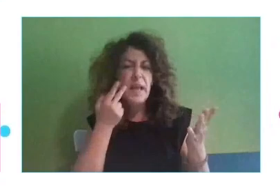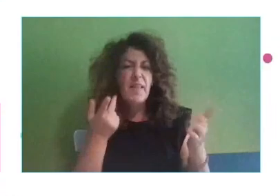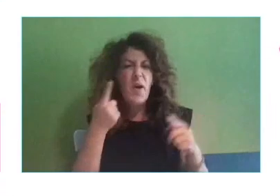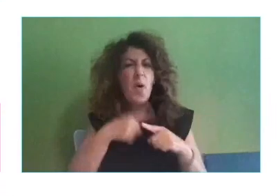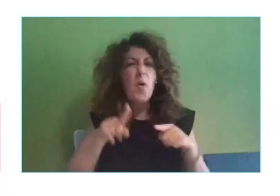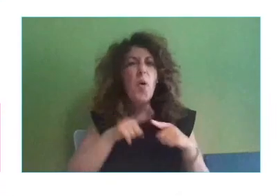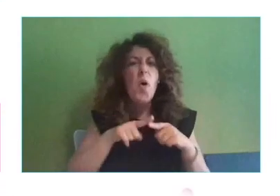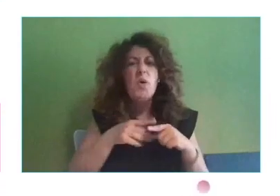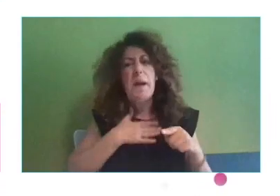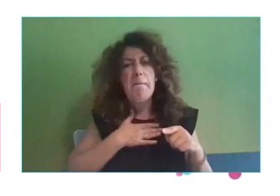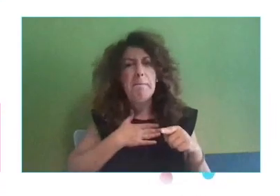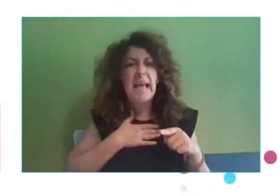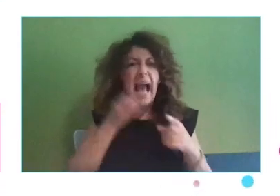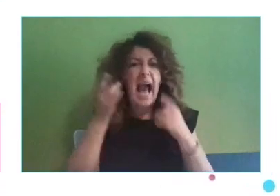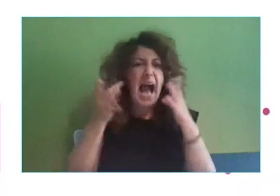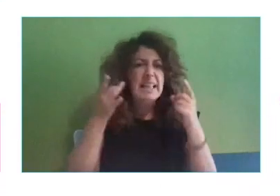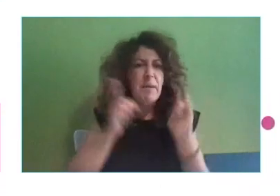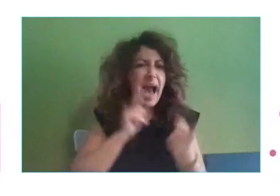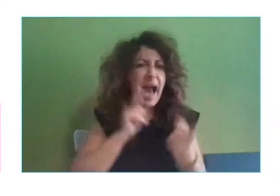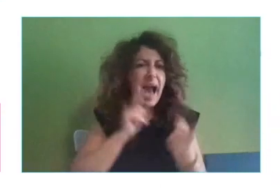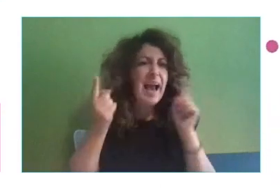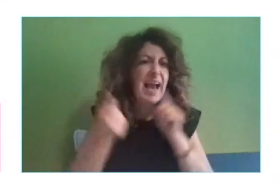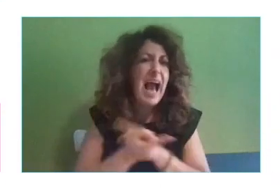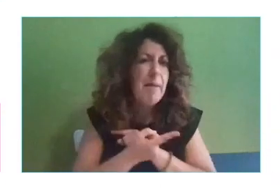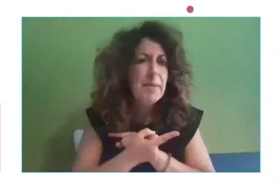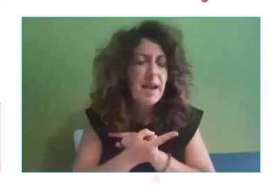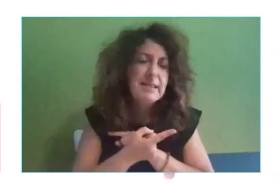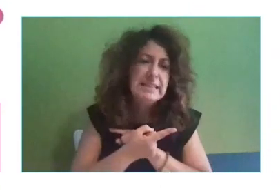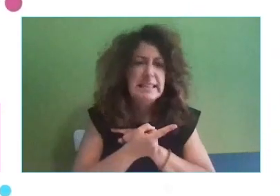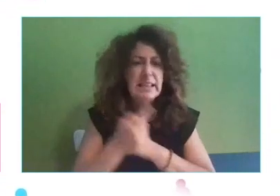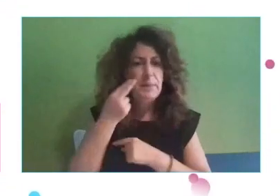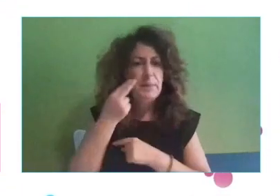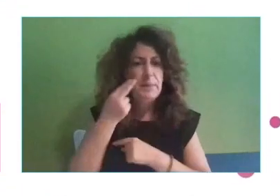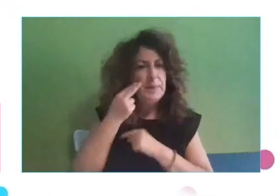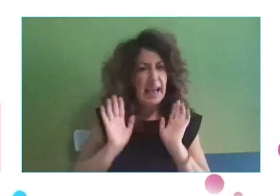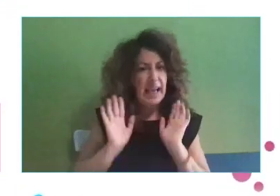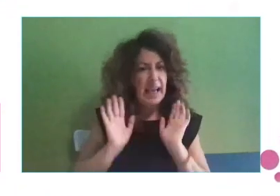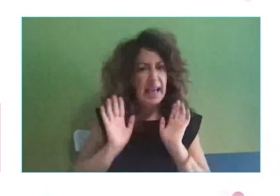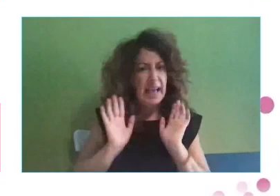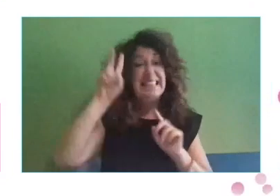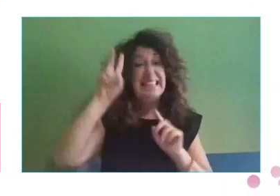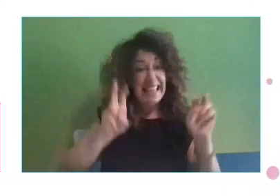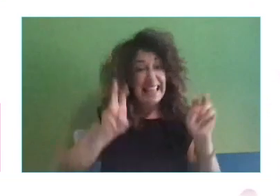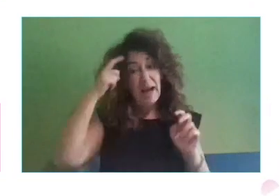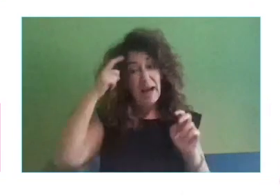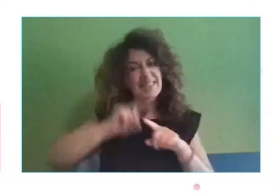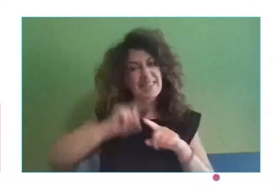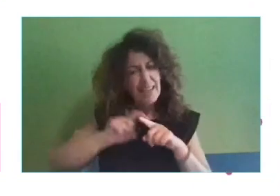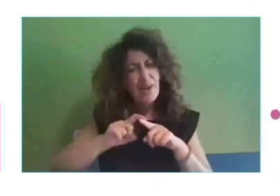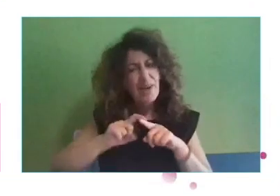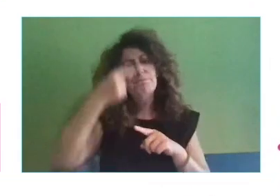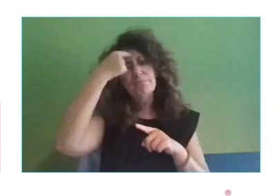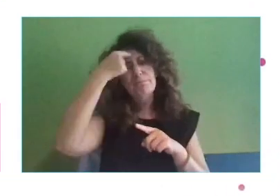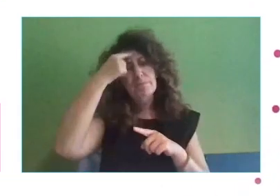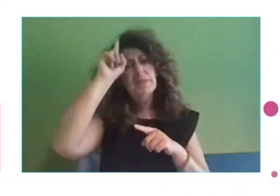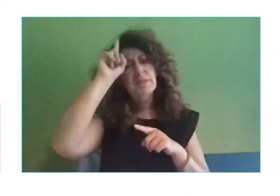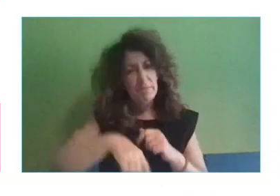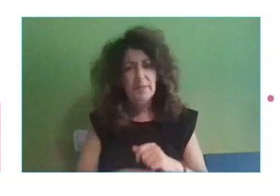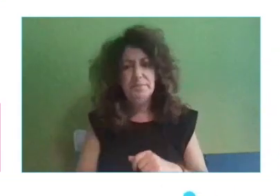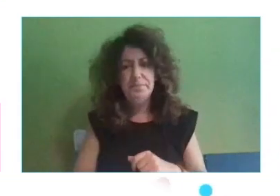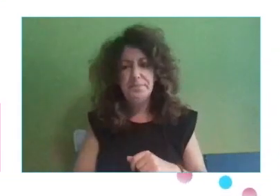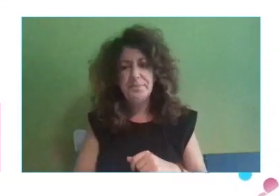tu actividad diaria. entonces yo creo que ese aspecto psicológico también lo tenemos que tener muy en cuenta y es fundamental. Luego vienen